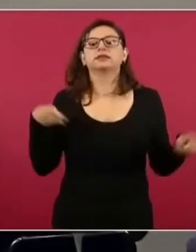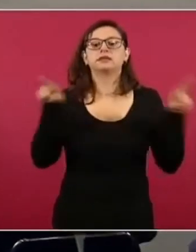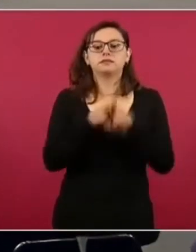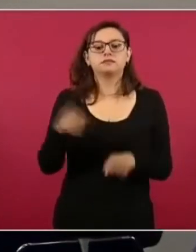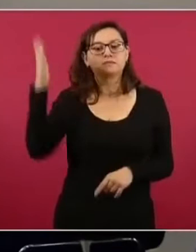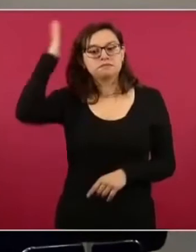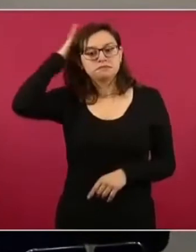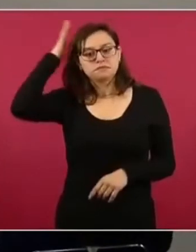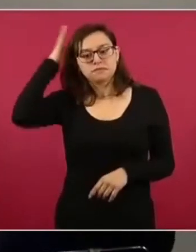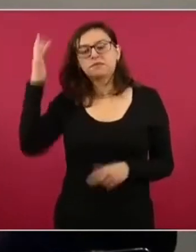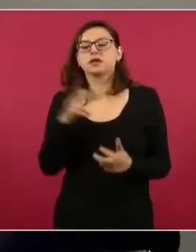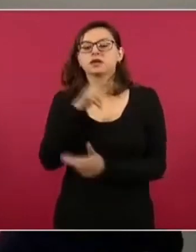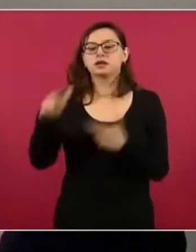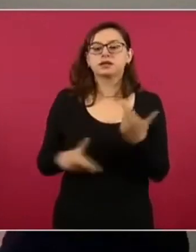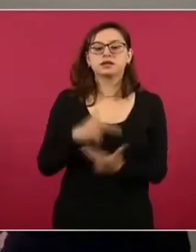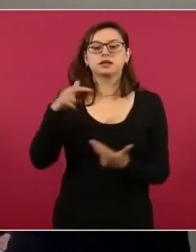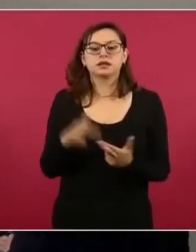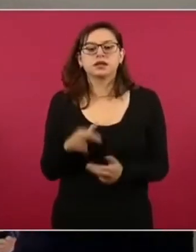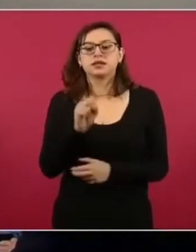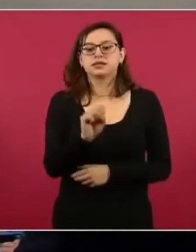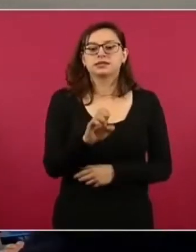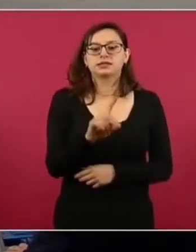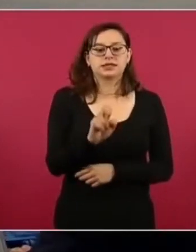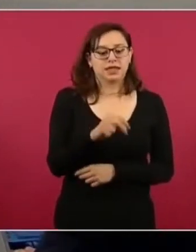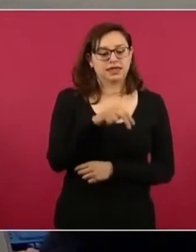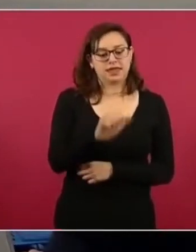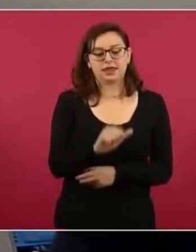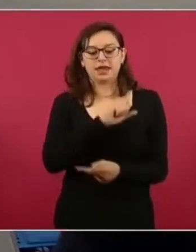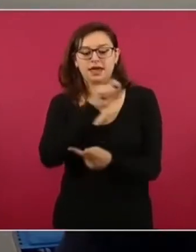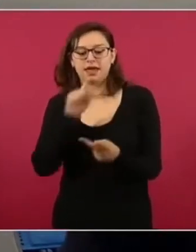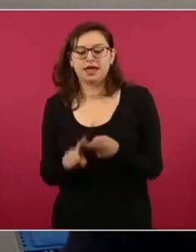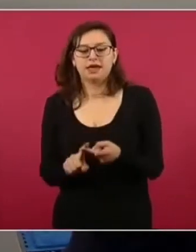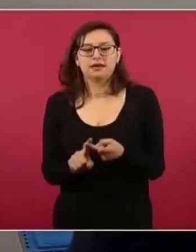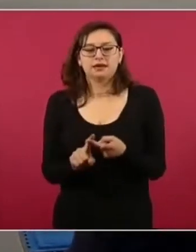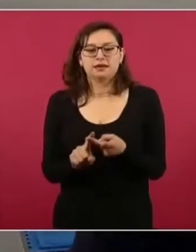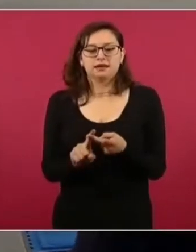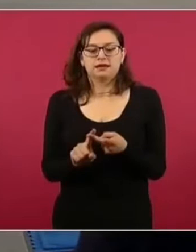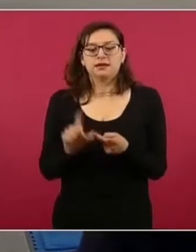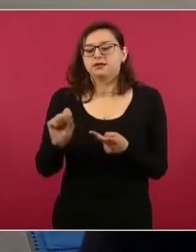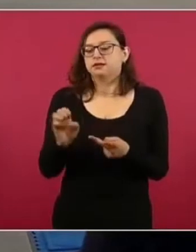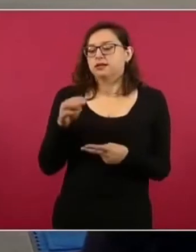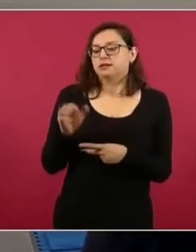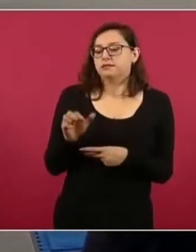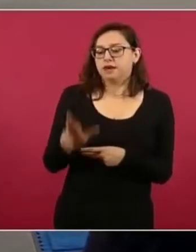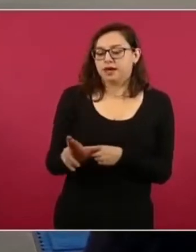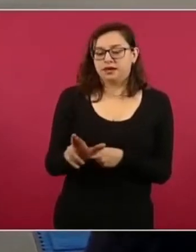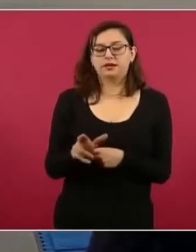de región, tanto de la Secretaría de la Defensa como de Marina,